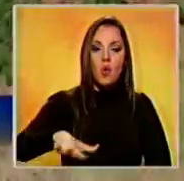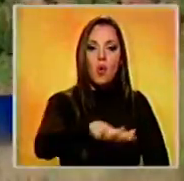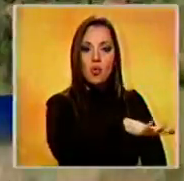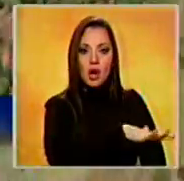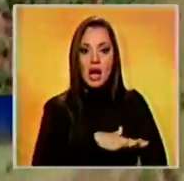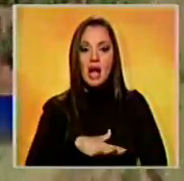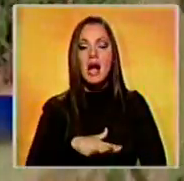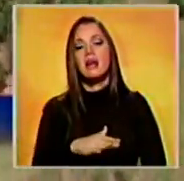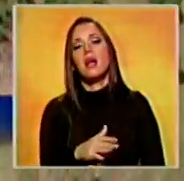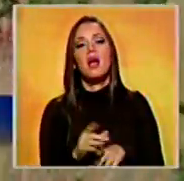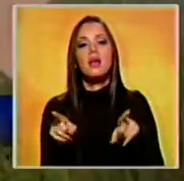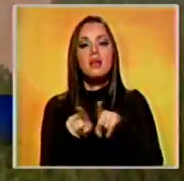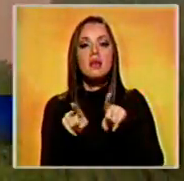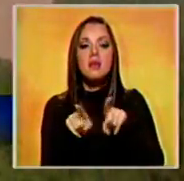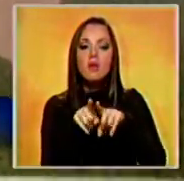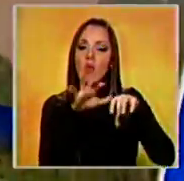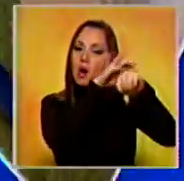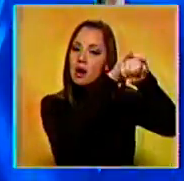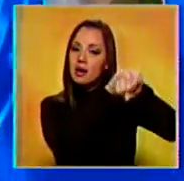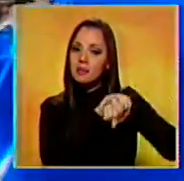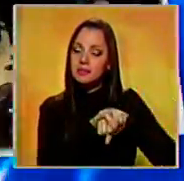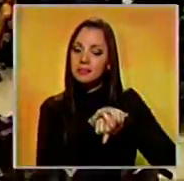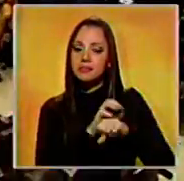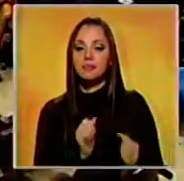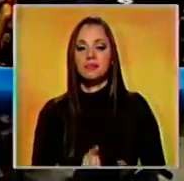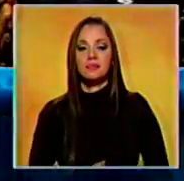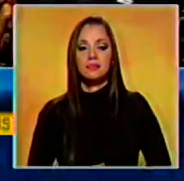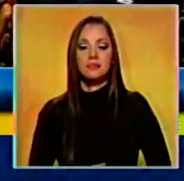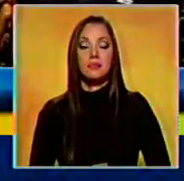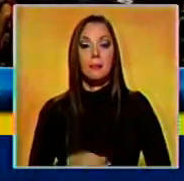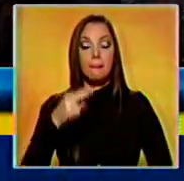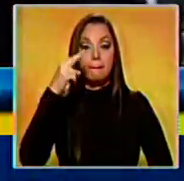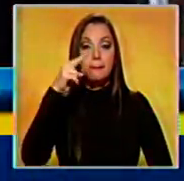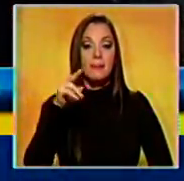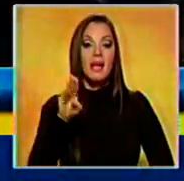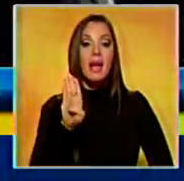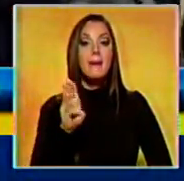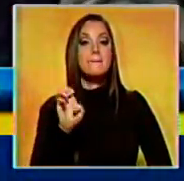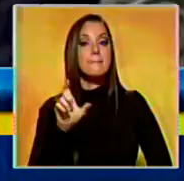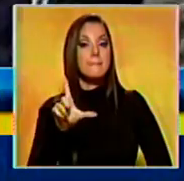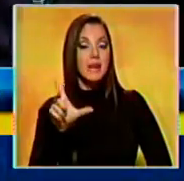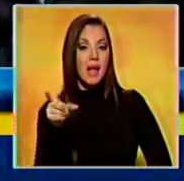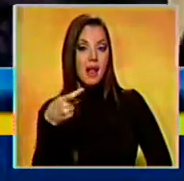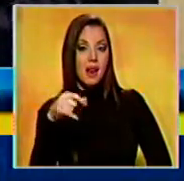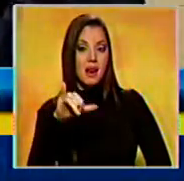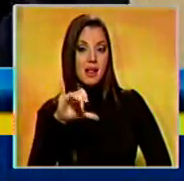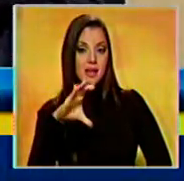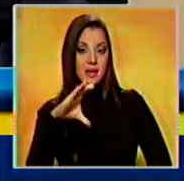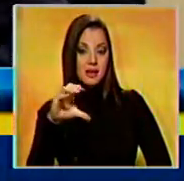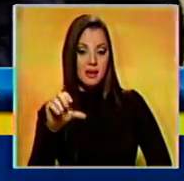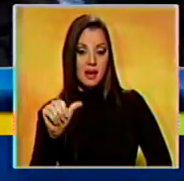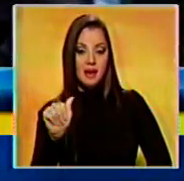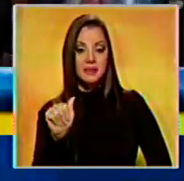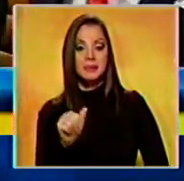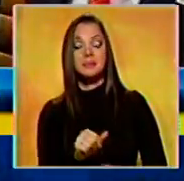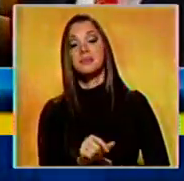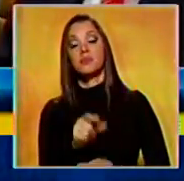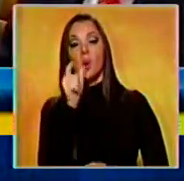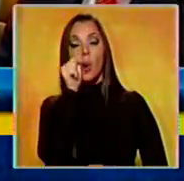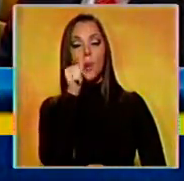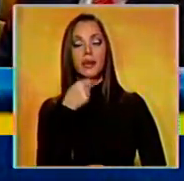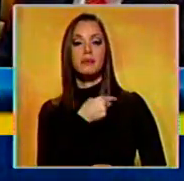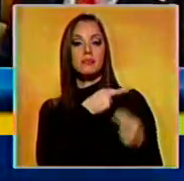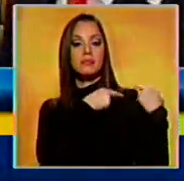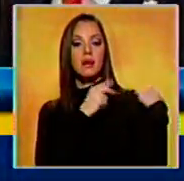superficie del Reino Unido. En Bélgica, el secretario de Estado de Estados Unidos, John Kerry, presidió la